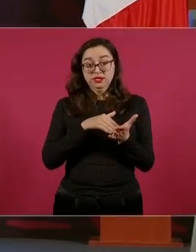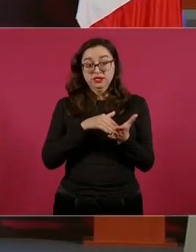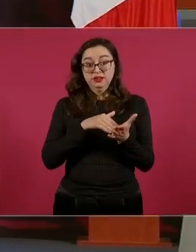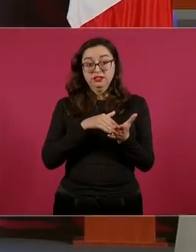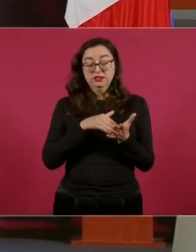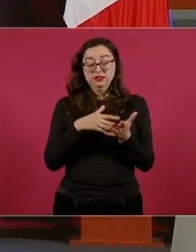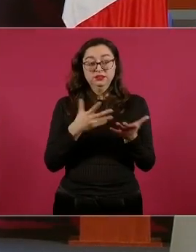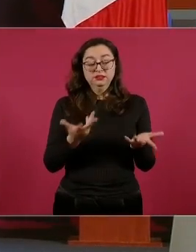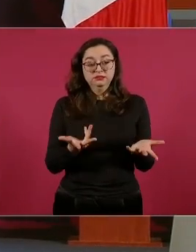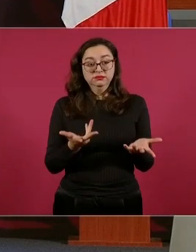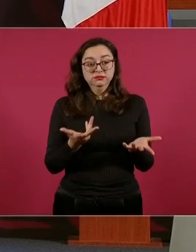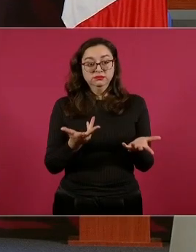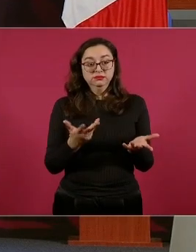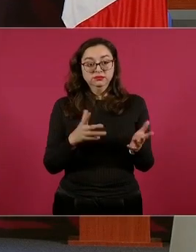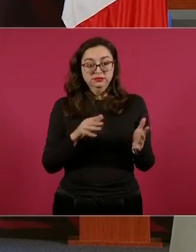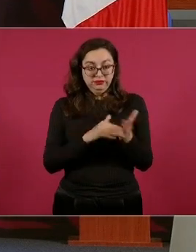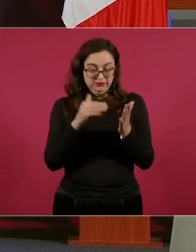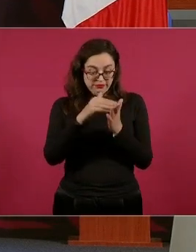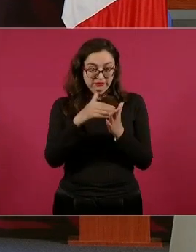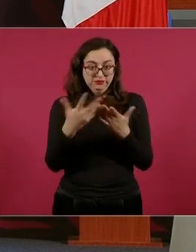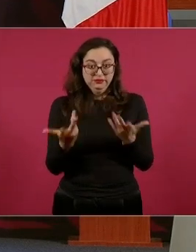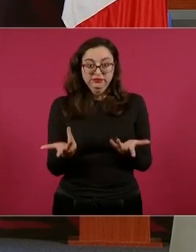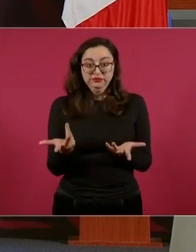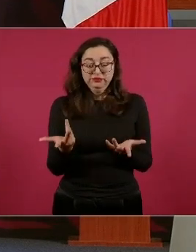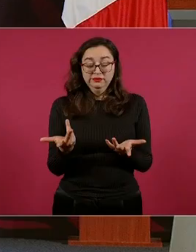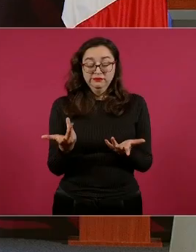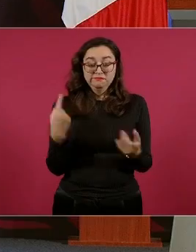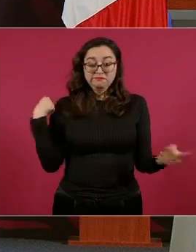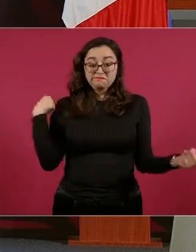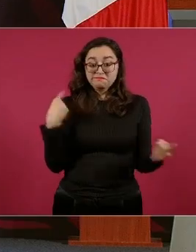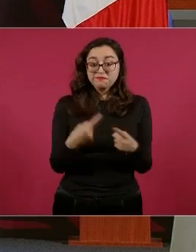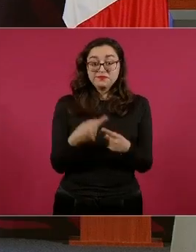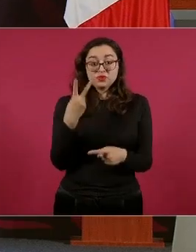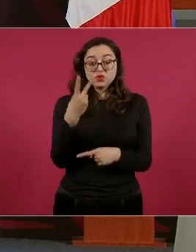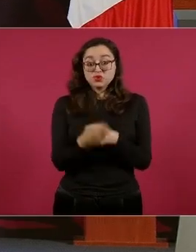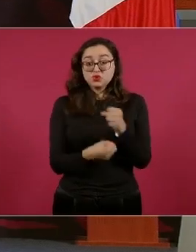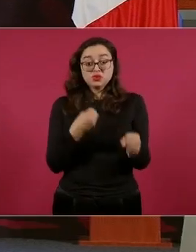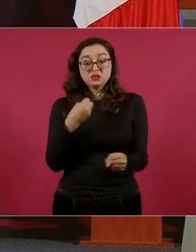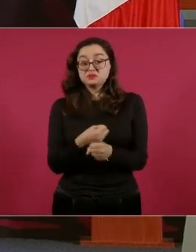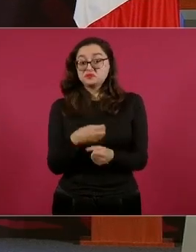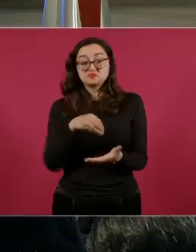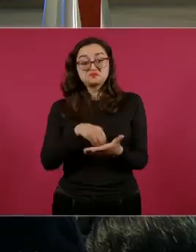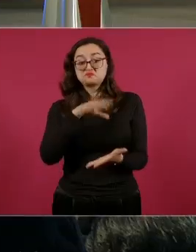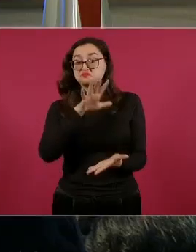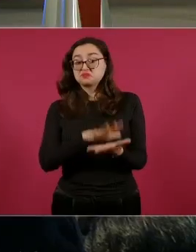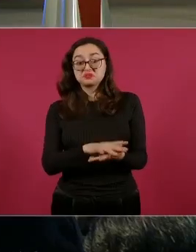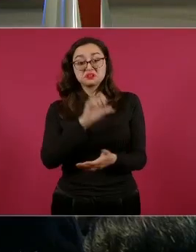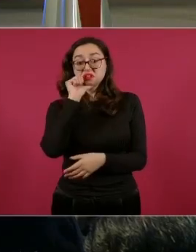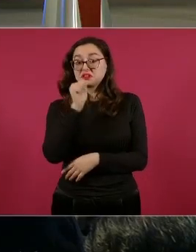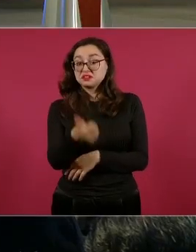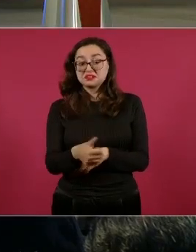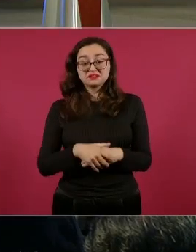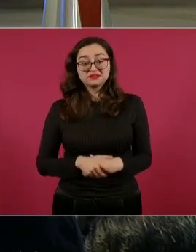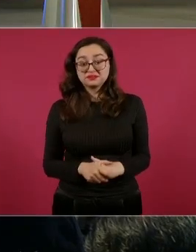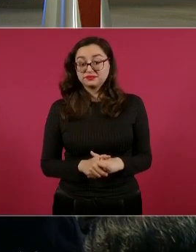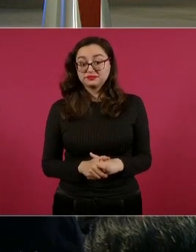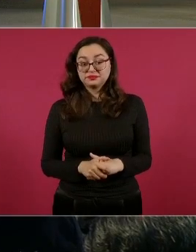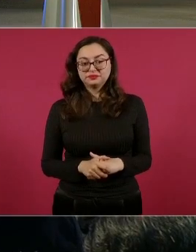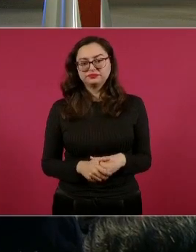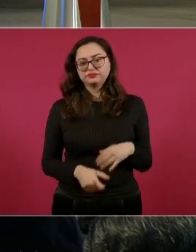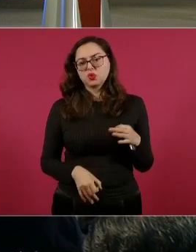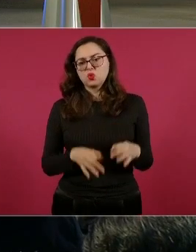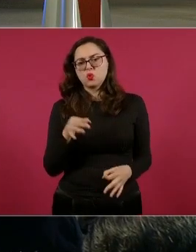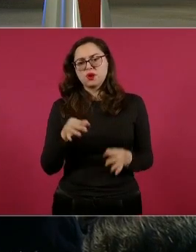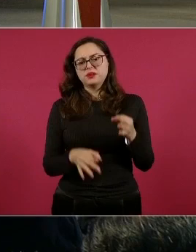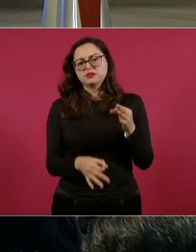sin audiencia, el juez no.